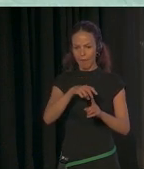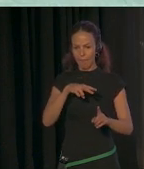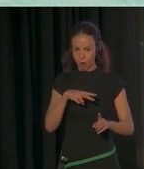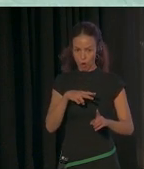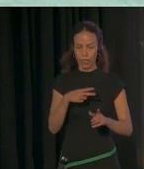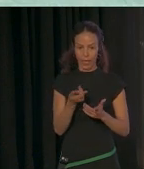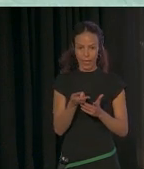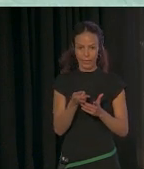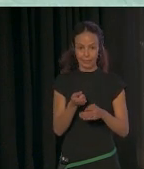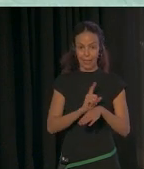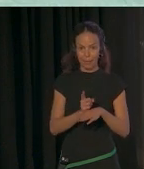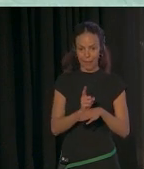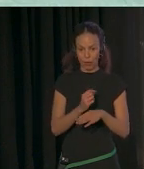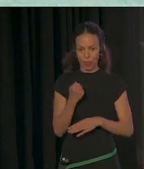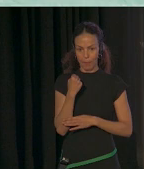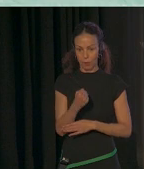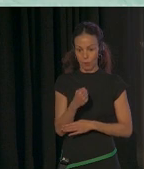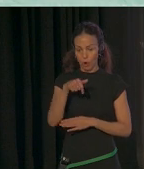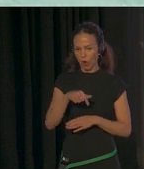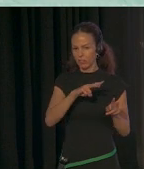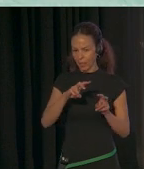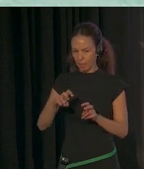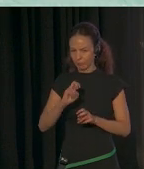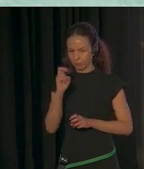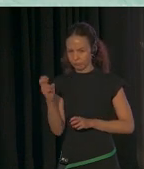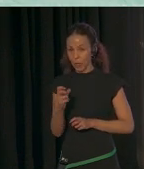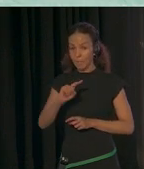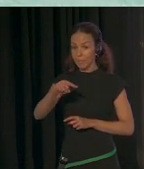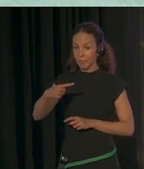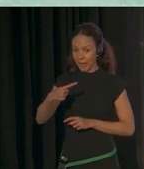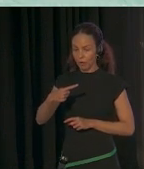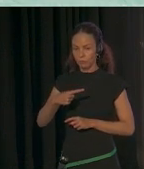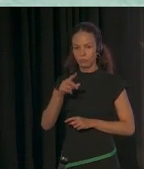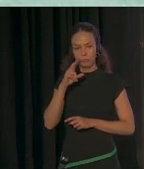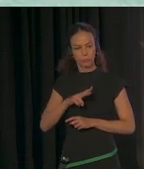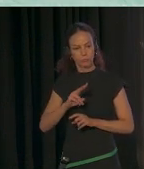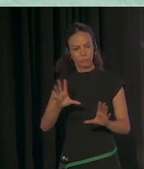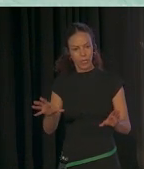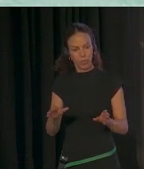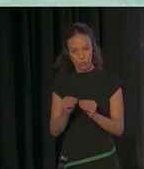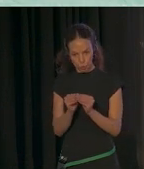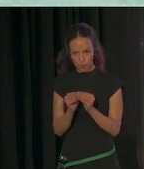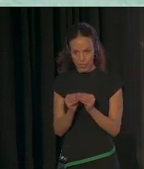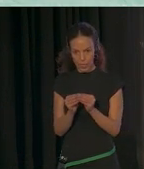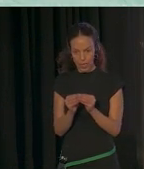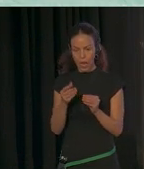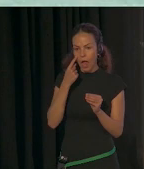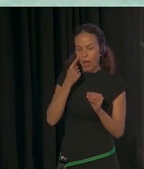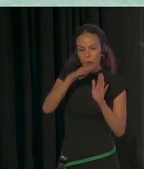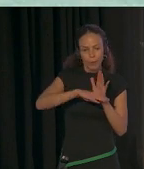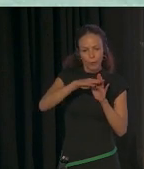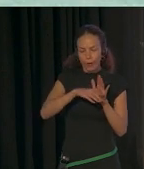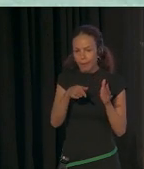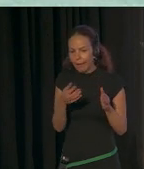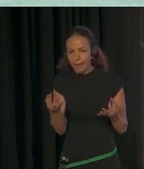y vamos a cubrir varias cosas en el día de hoy. En primer lugar, vamos a ver un resumen de qué trata el programa y